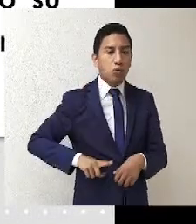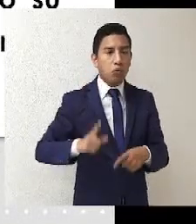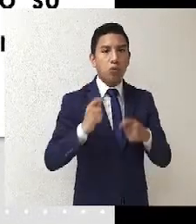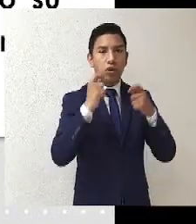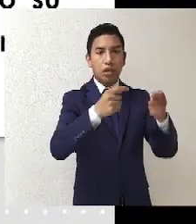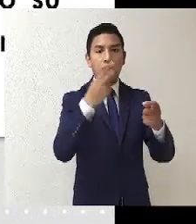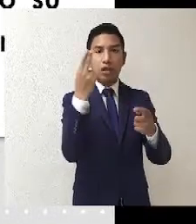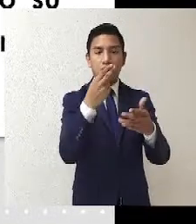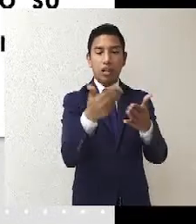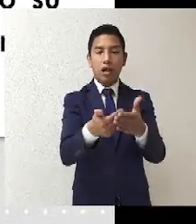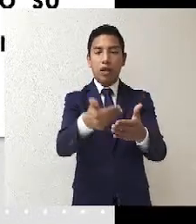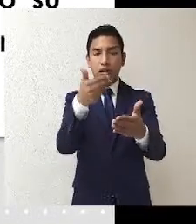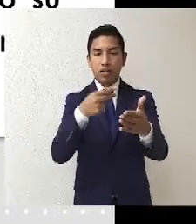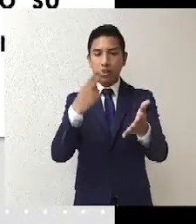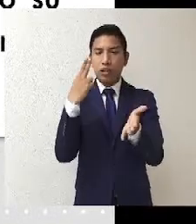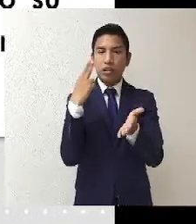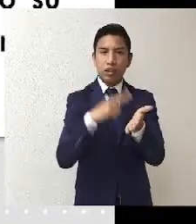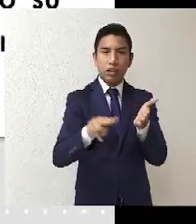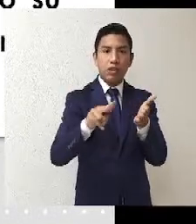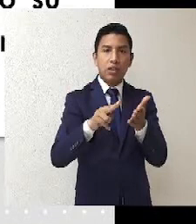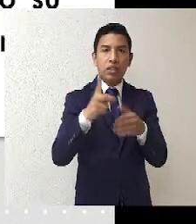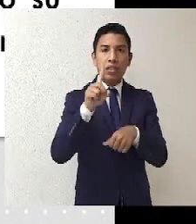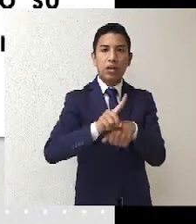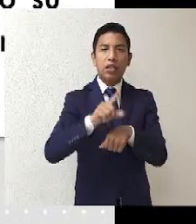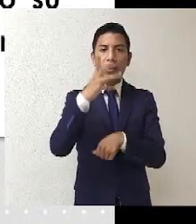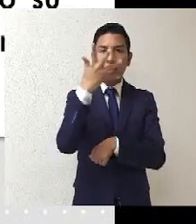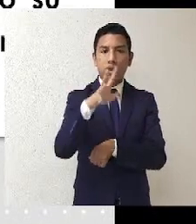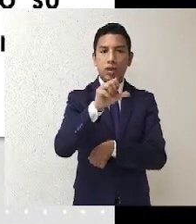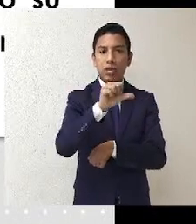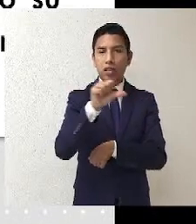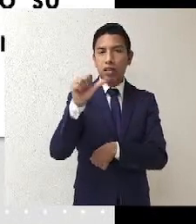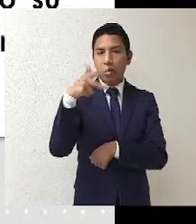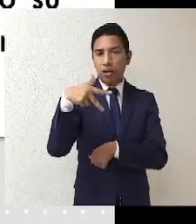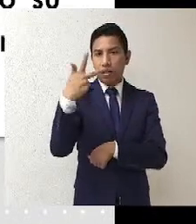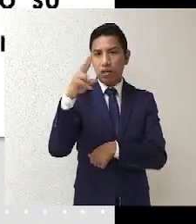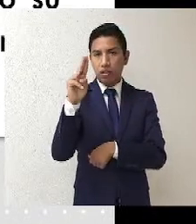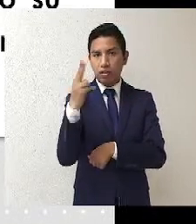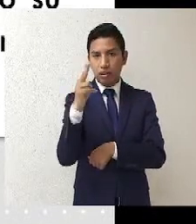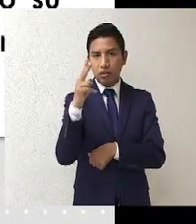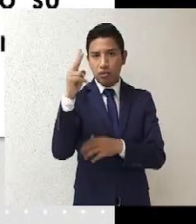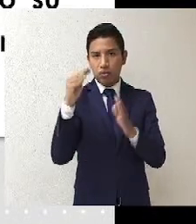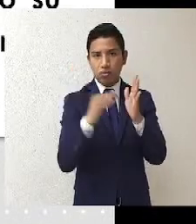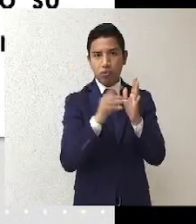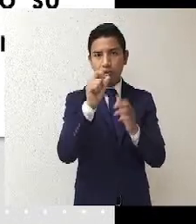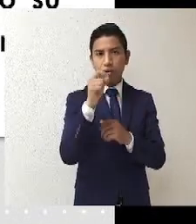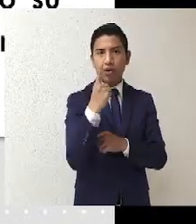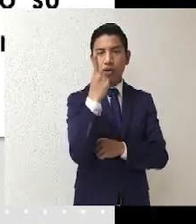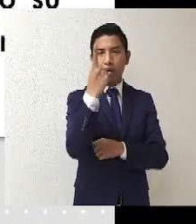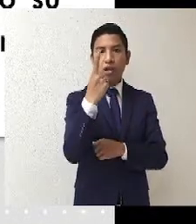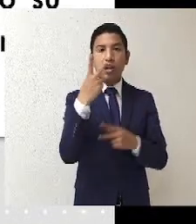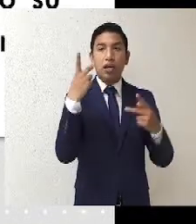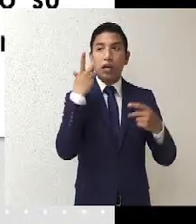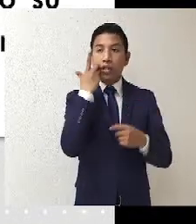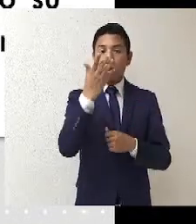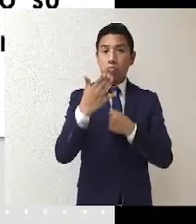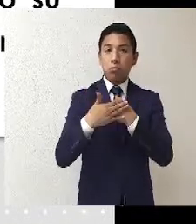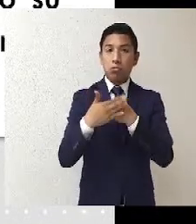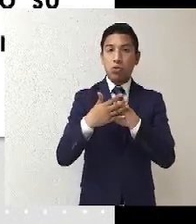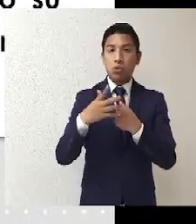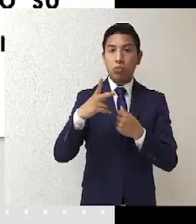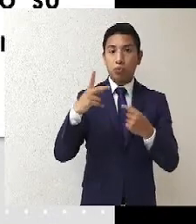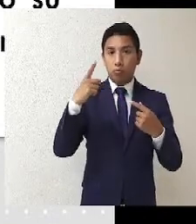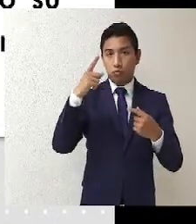registrar, si no mal recuerdo, los días del 10 al 13 de noviembre del 2021, aquellos que aspiraran a ser